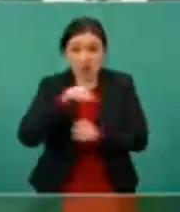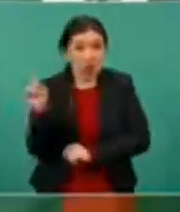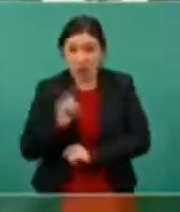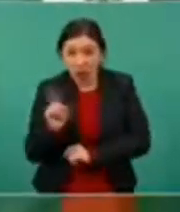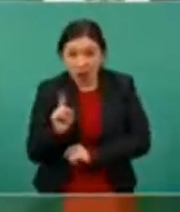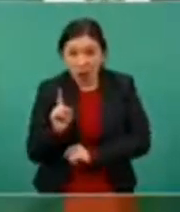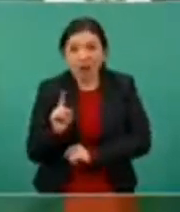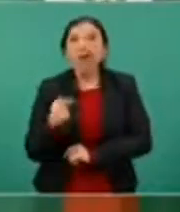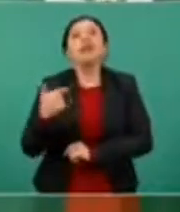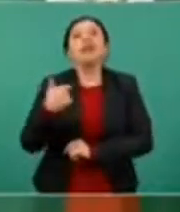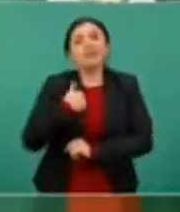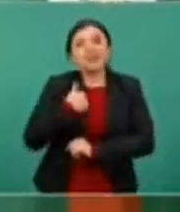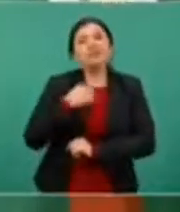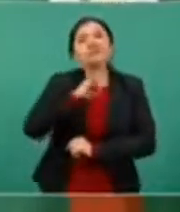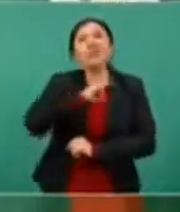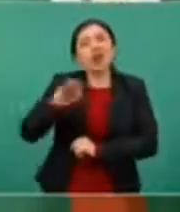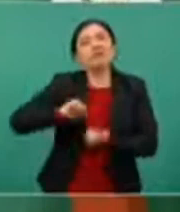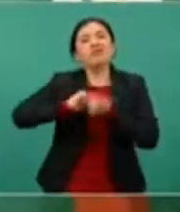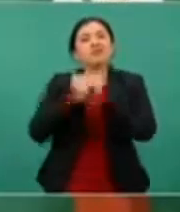me atenga a las consecuencias.